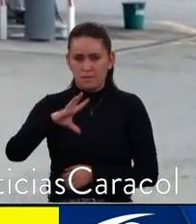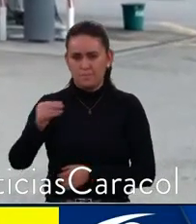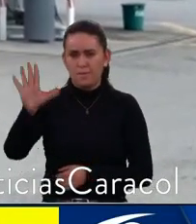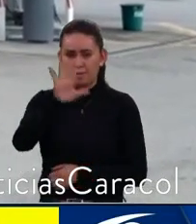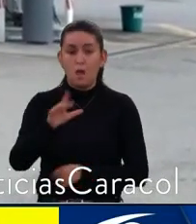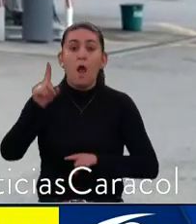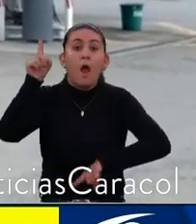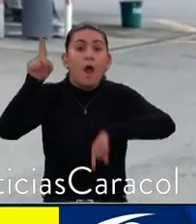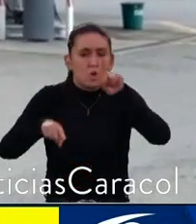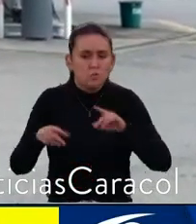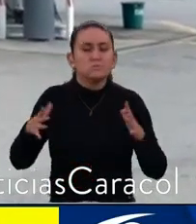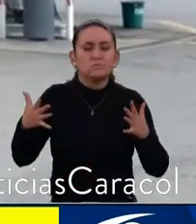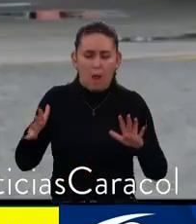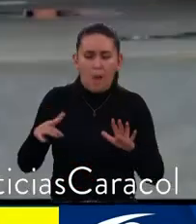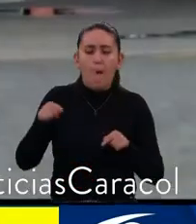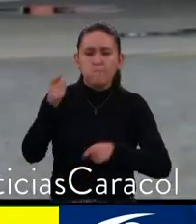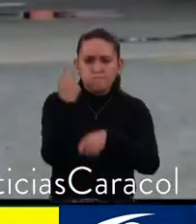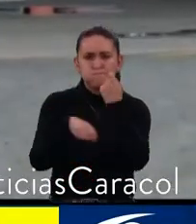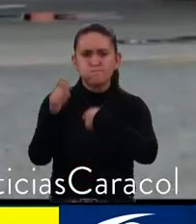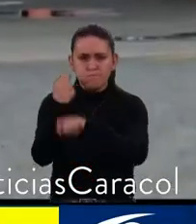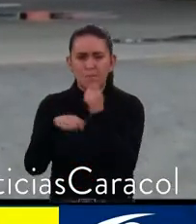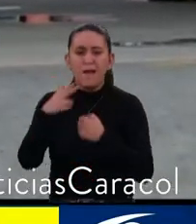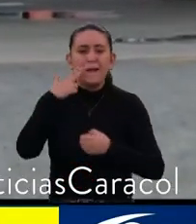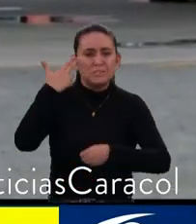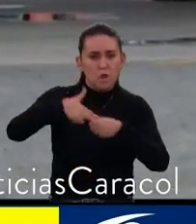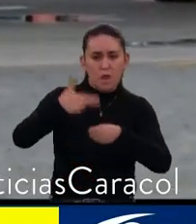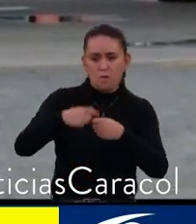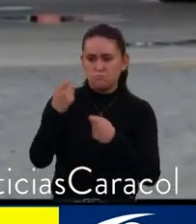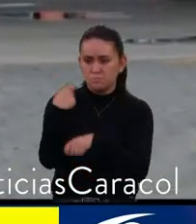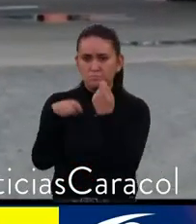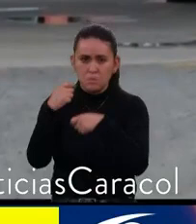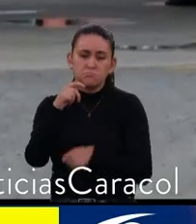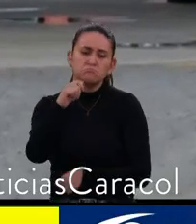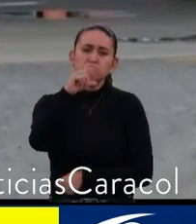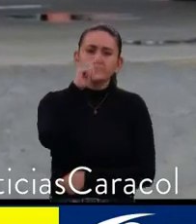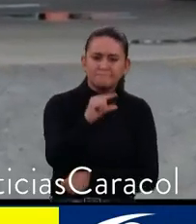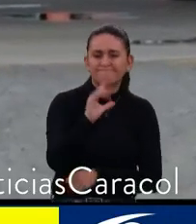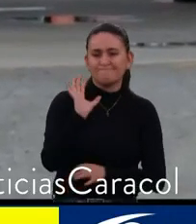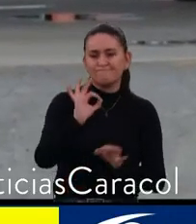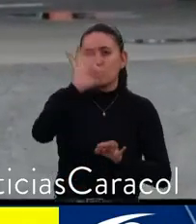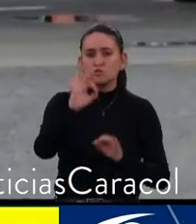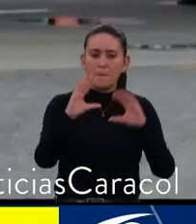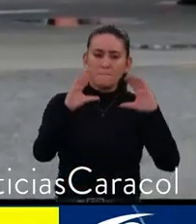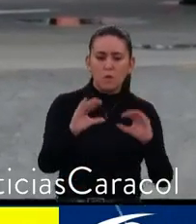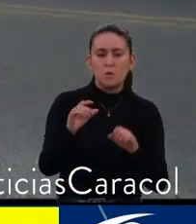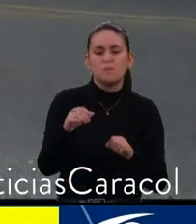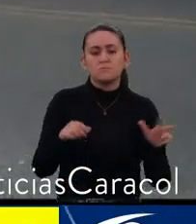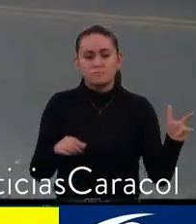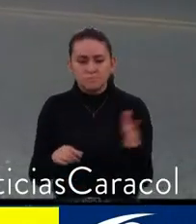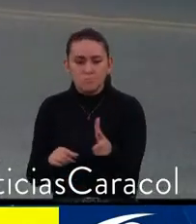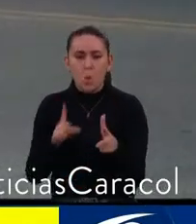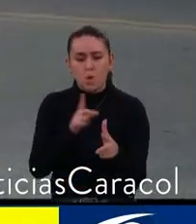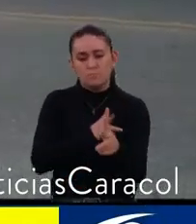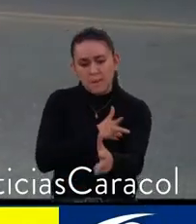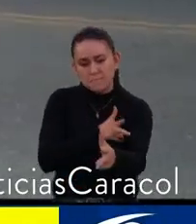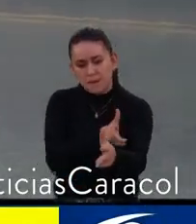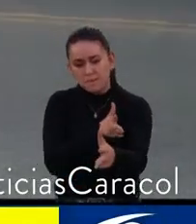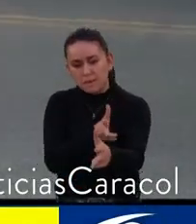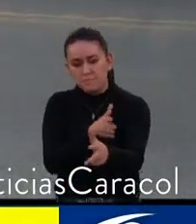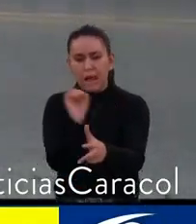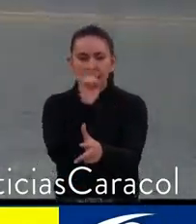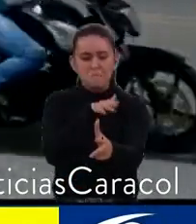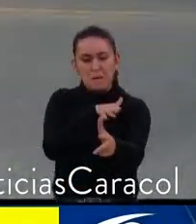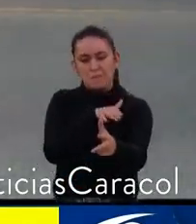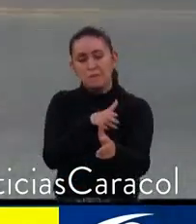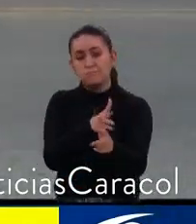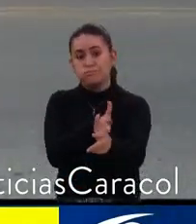hora, en algunas estaciones ya se está vendiendo esta gasolina en un bajo porcentaje, en moto por moto, vehículo por vehículo, que desde las 5 de la mañana